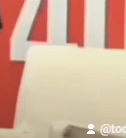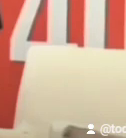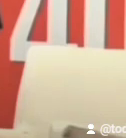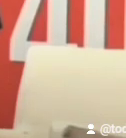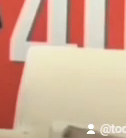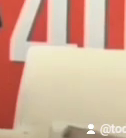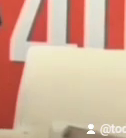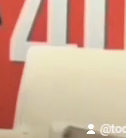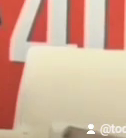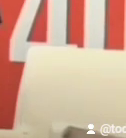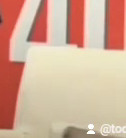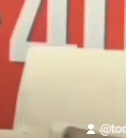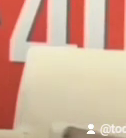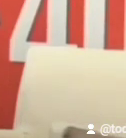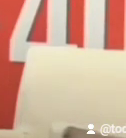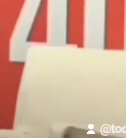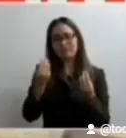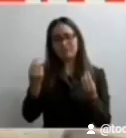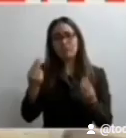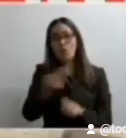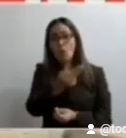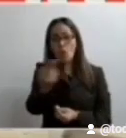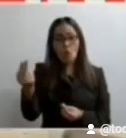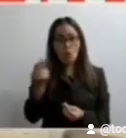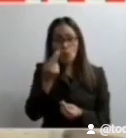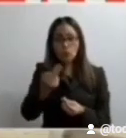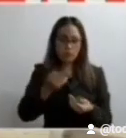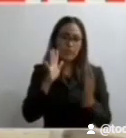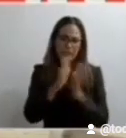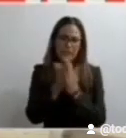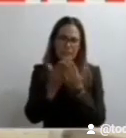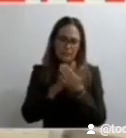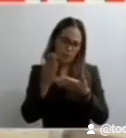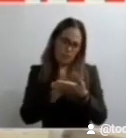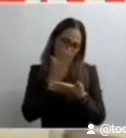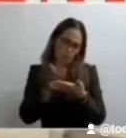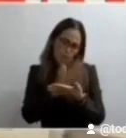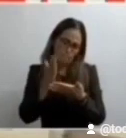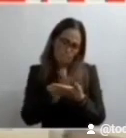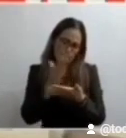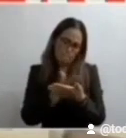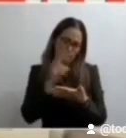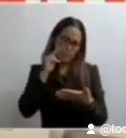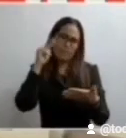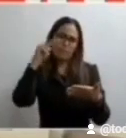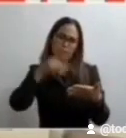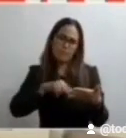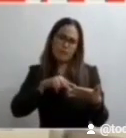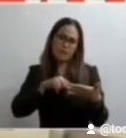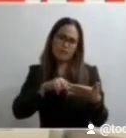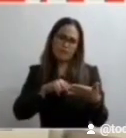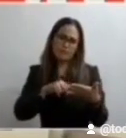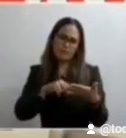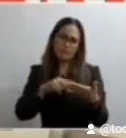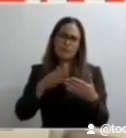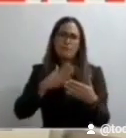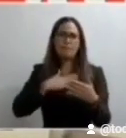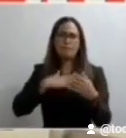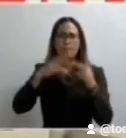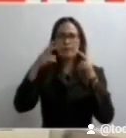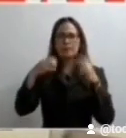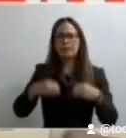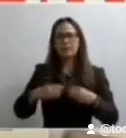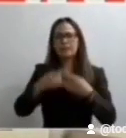Porque si ustedes se regresan en el tiempo, pues no había ningún elemento en mi infancia, en mi primera infancia,